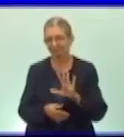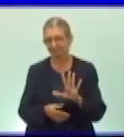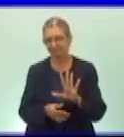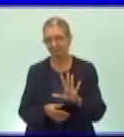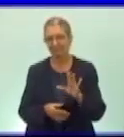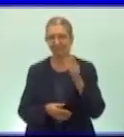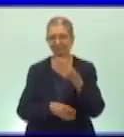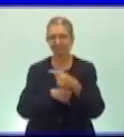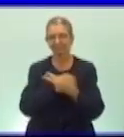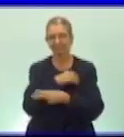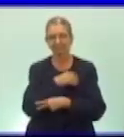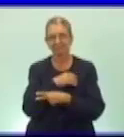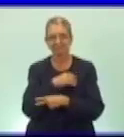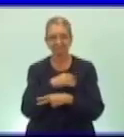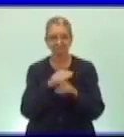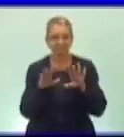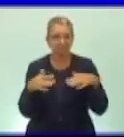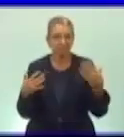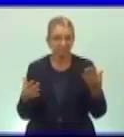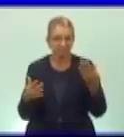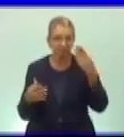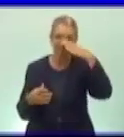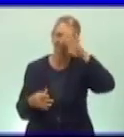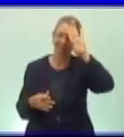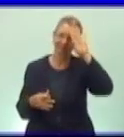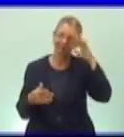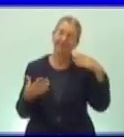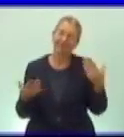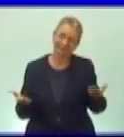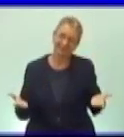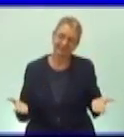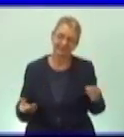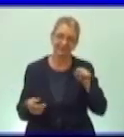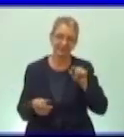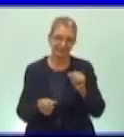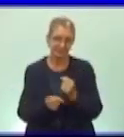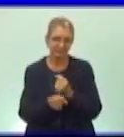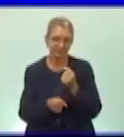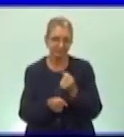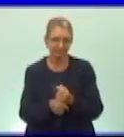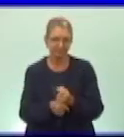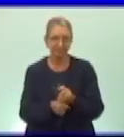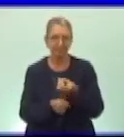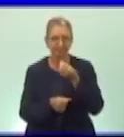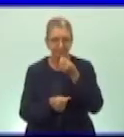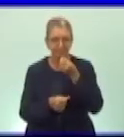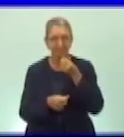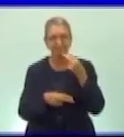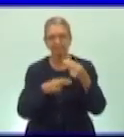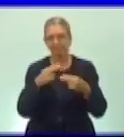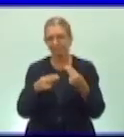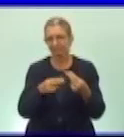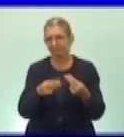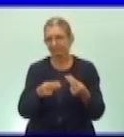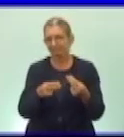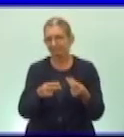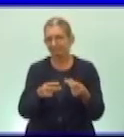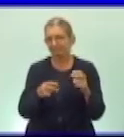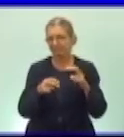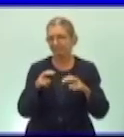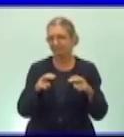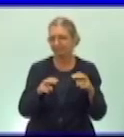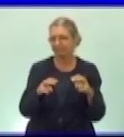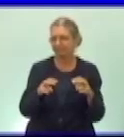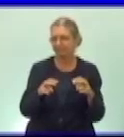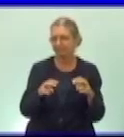en que nacieron. Además, este trabajo les permite realizar una labor dirigida a la formación de